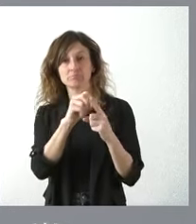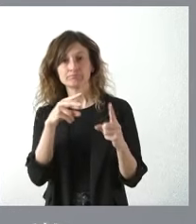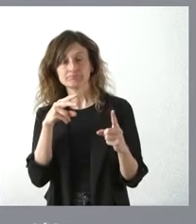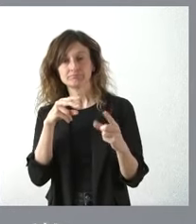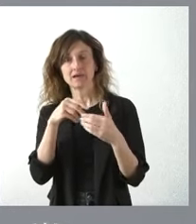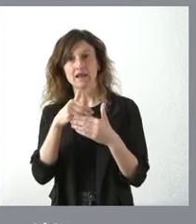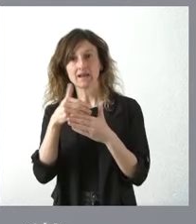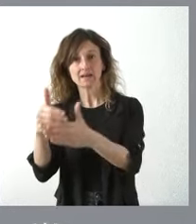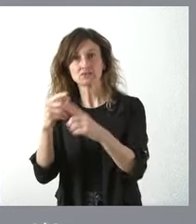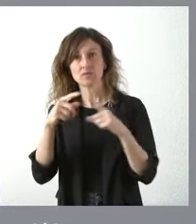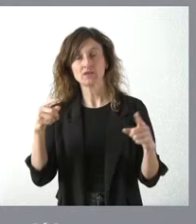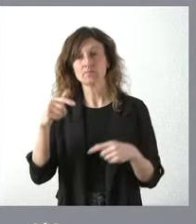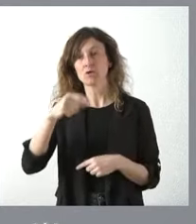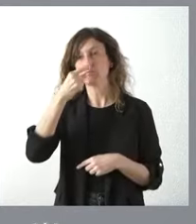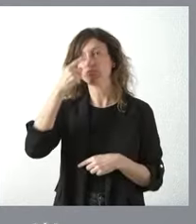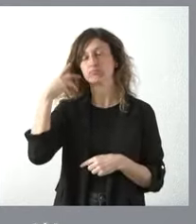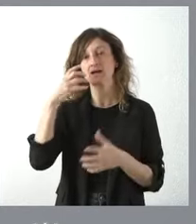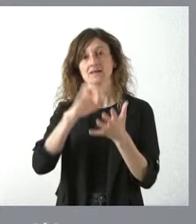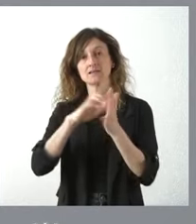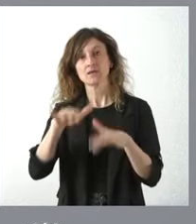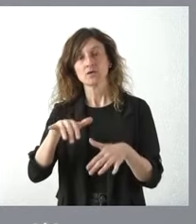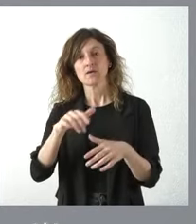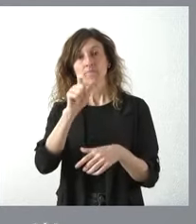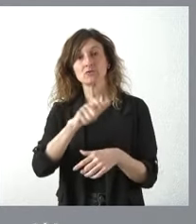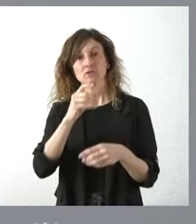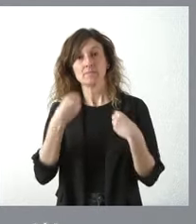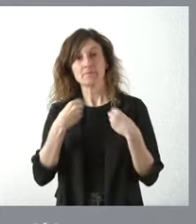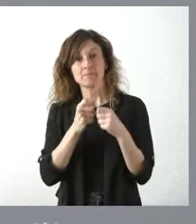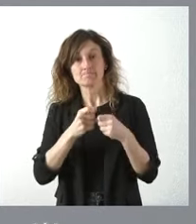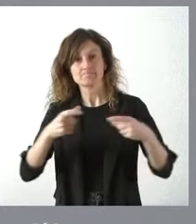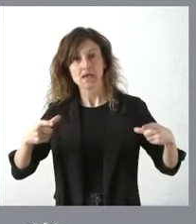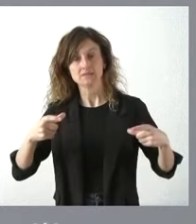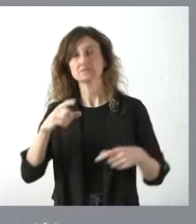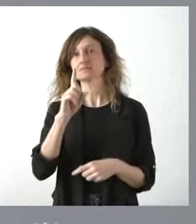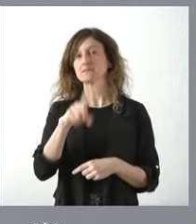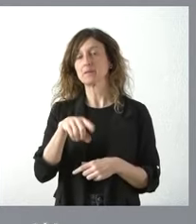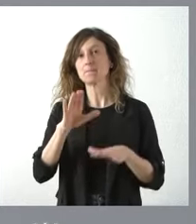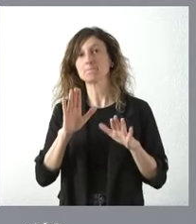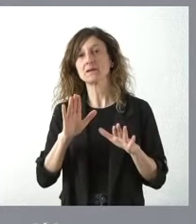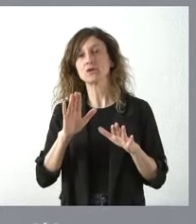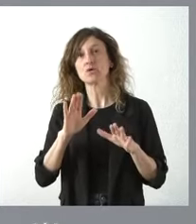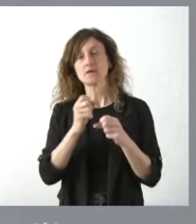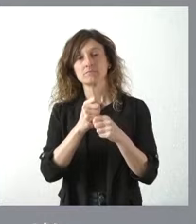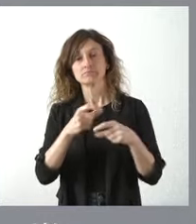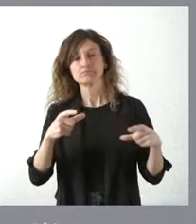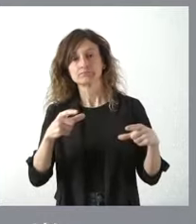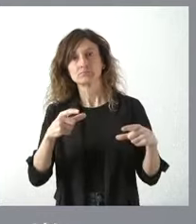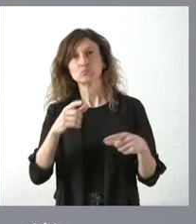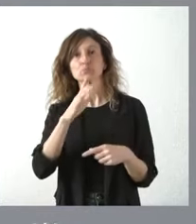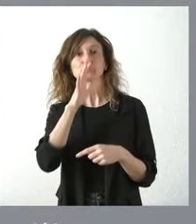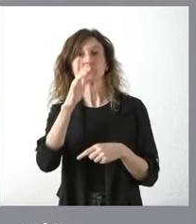del año, pero llevamos varios años en Castilla y León donde estamos creciendo en población, pero también donde nuestro crecimiento de la población se basa básicamente